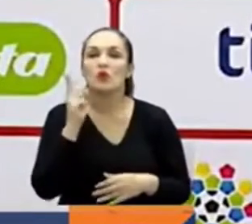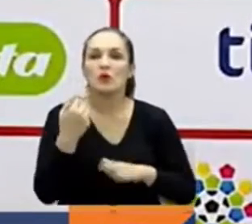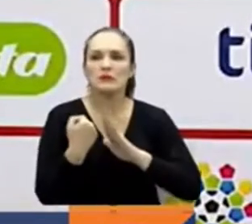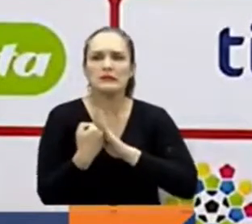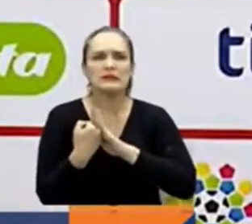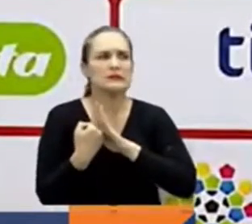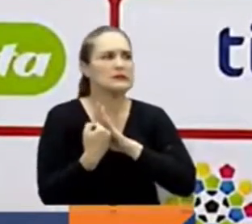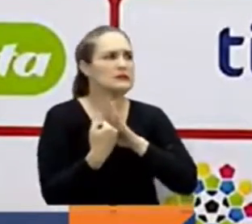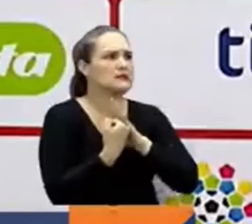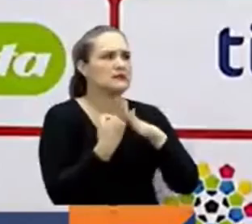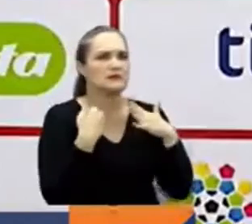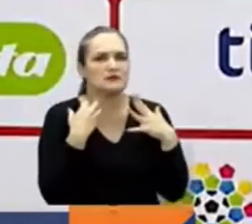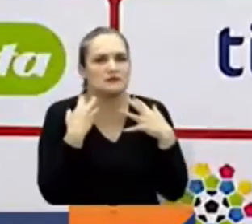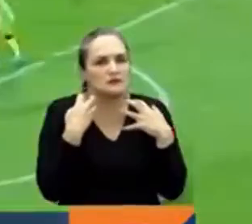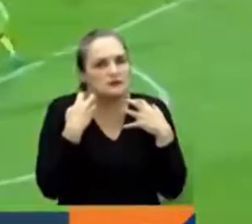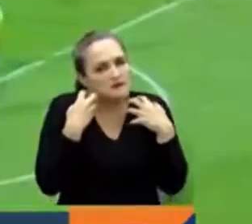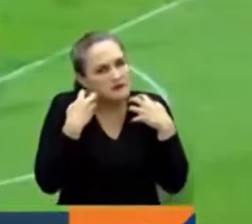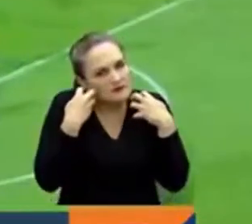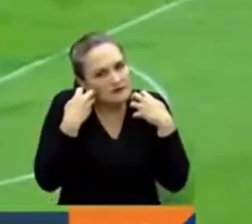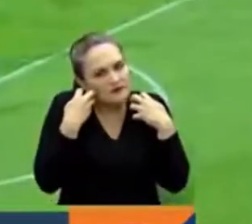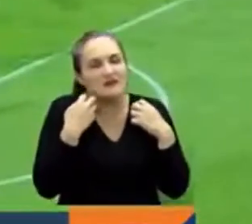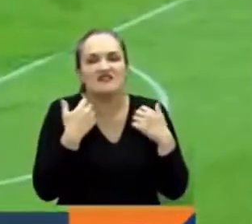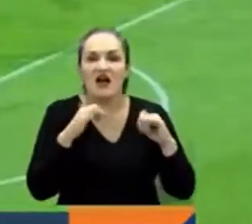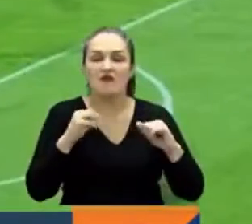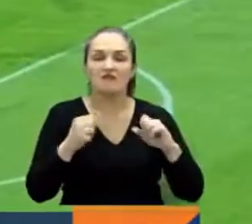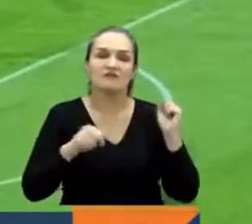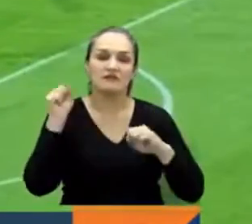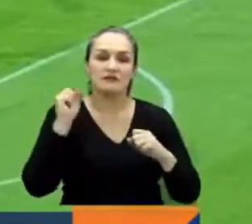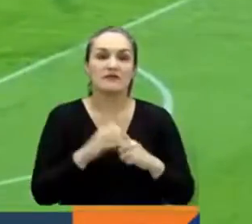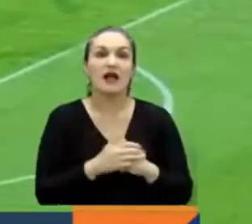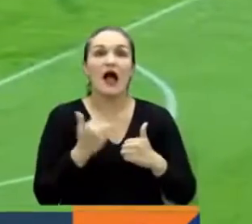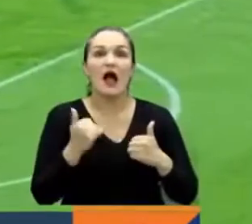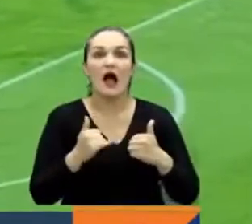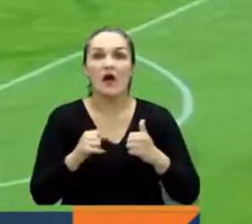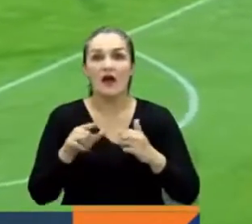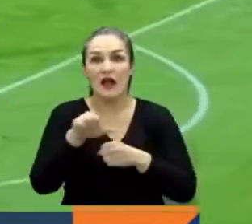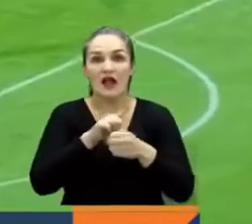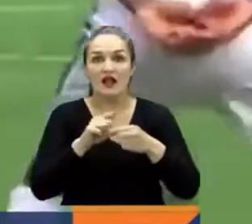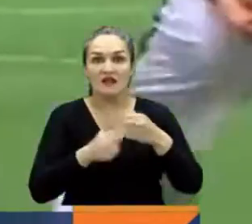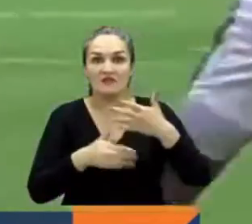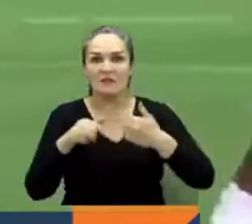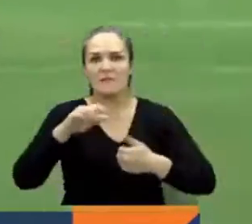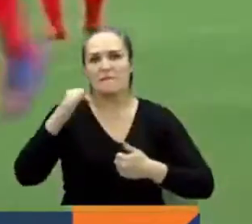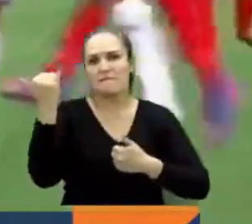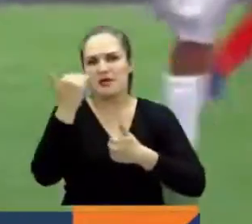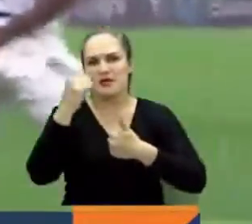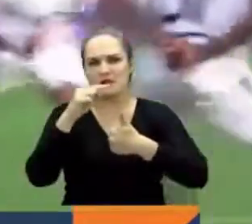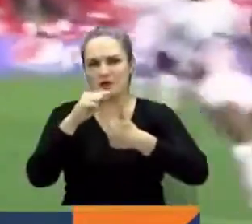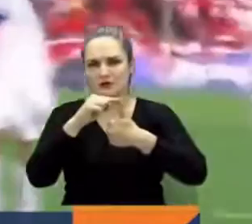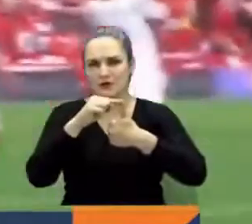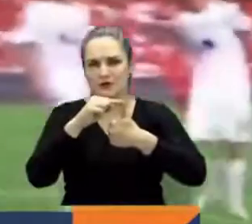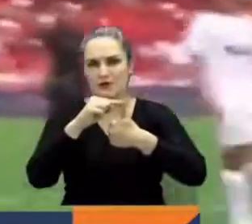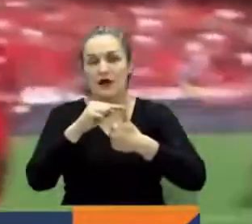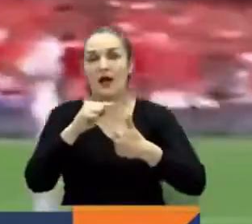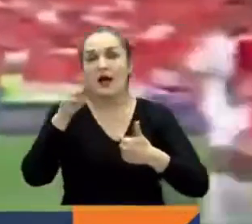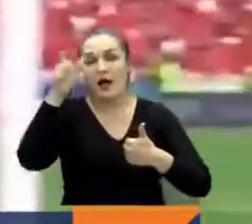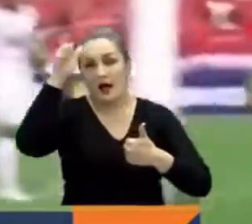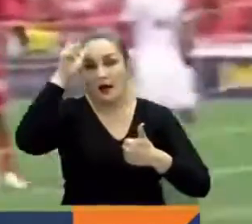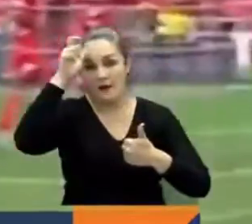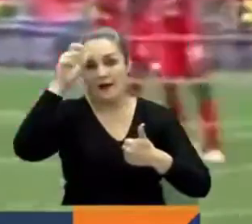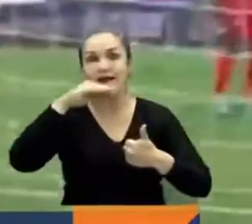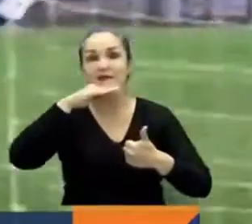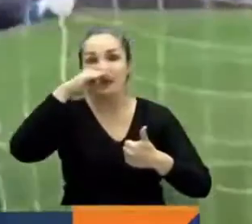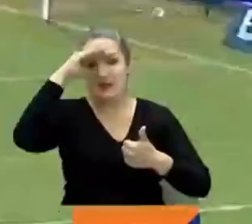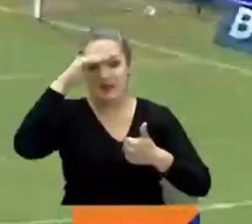y el estrés que se empieza a generar. La liga se apretó. Millonarios es más líder que nunca. Y América y Medellín llegaron a 10 puntos, los